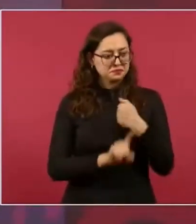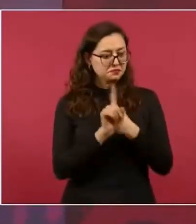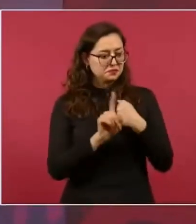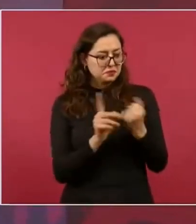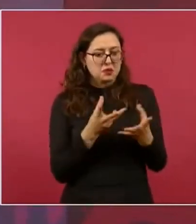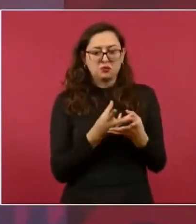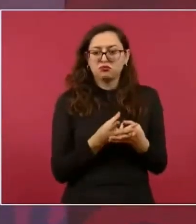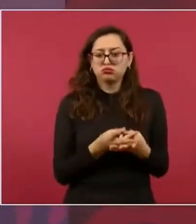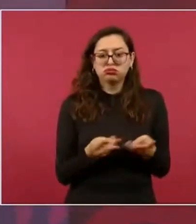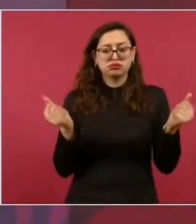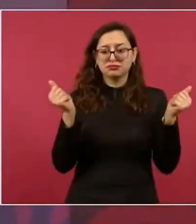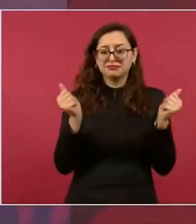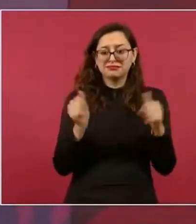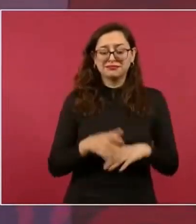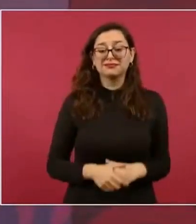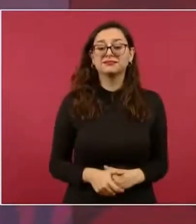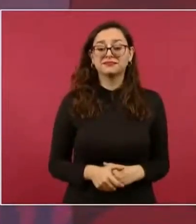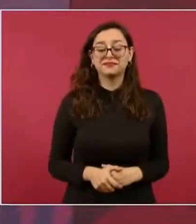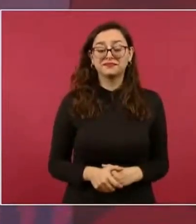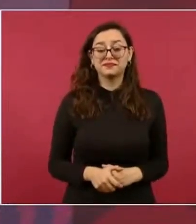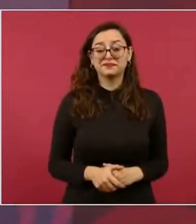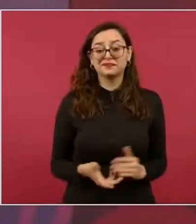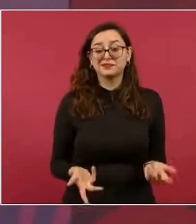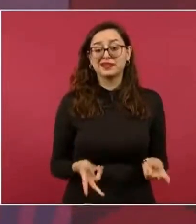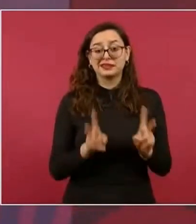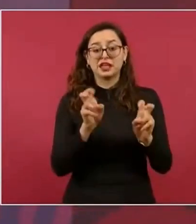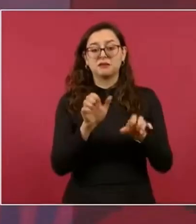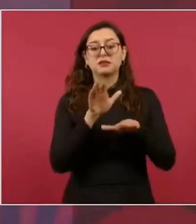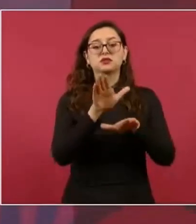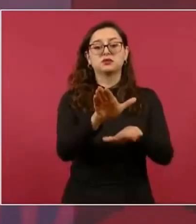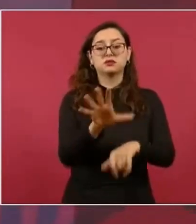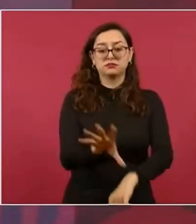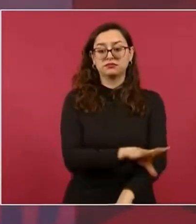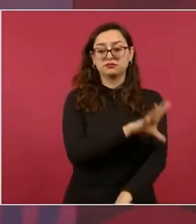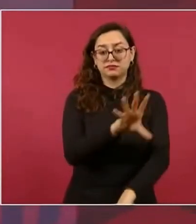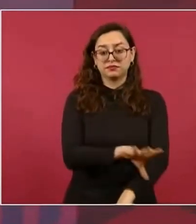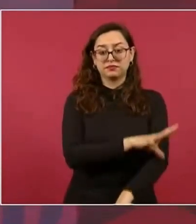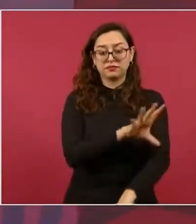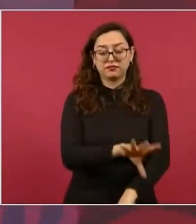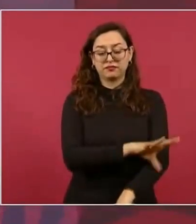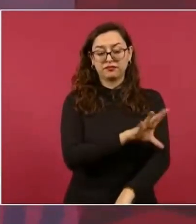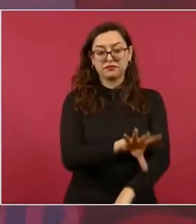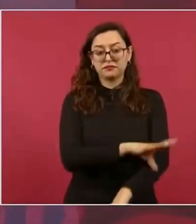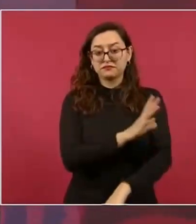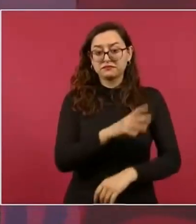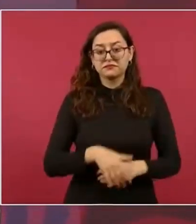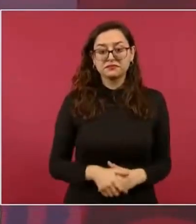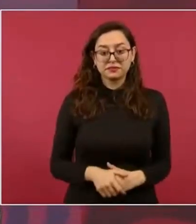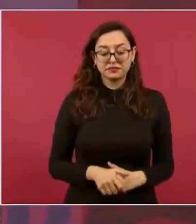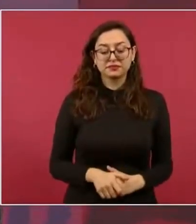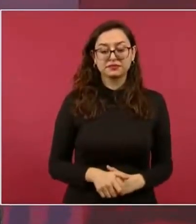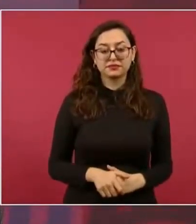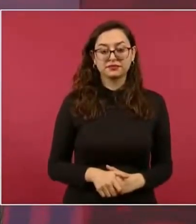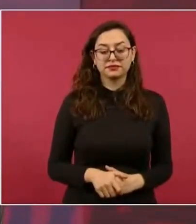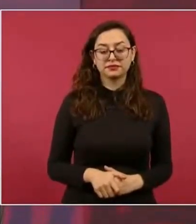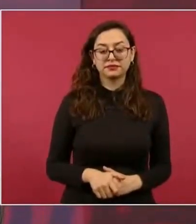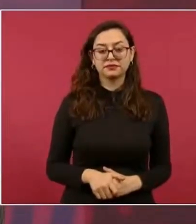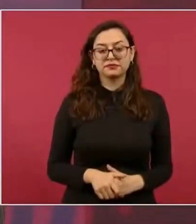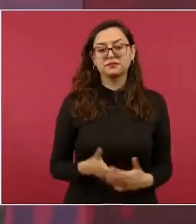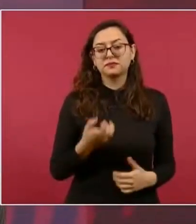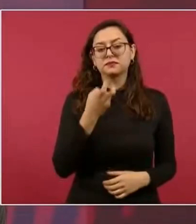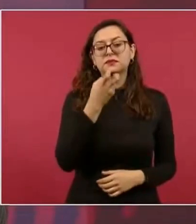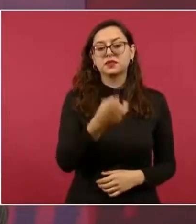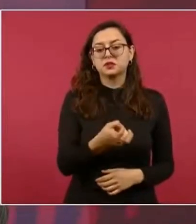asuntos del sector eléctrico. Y así lo hicimos